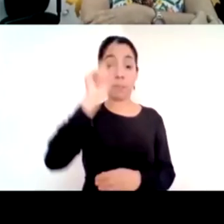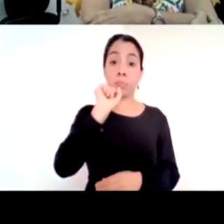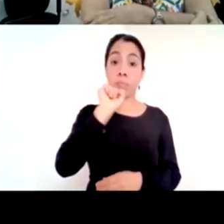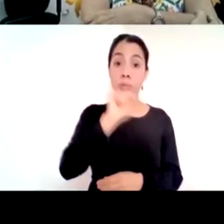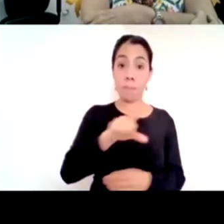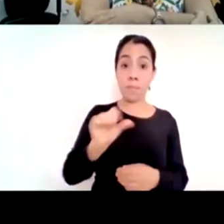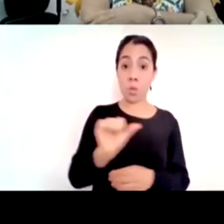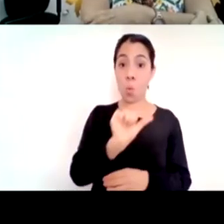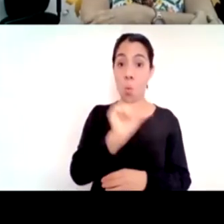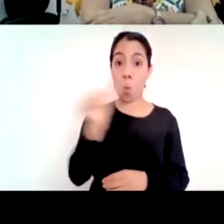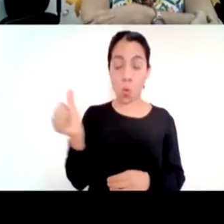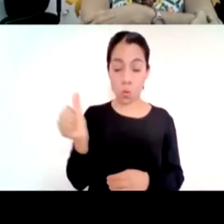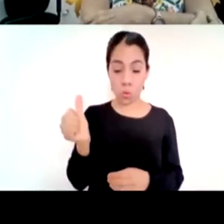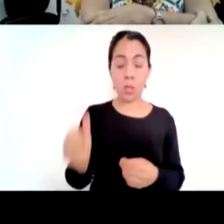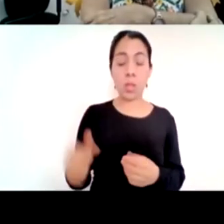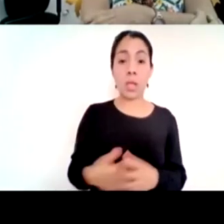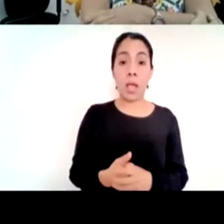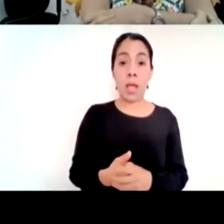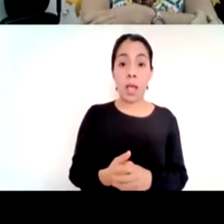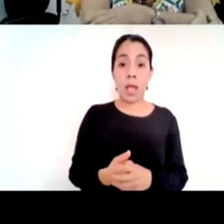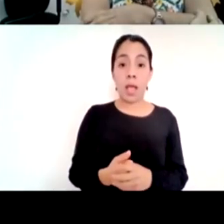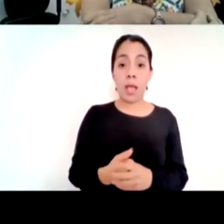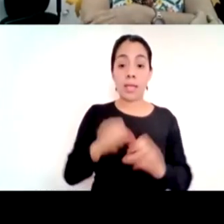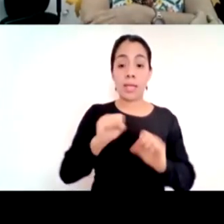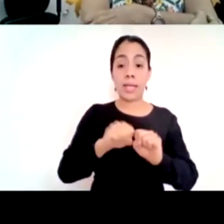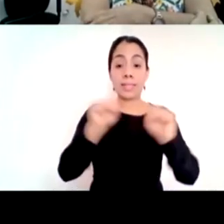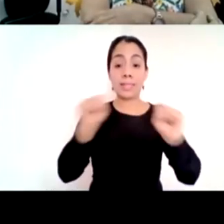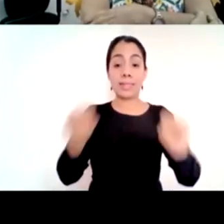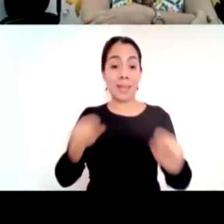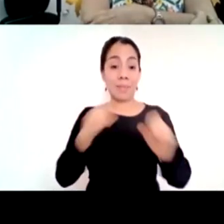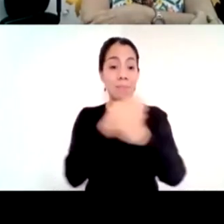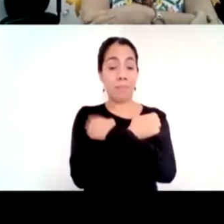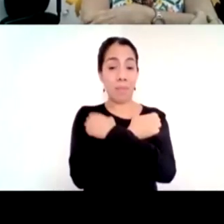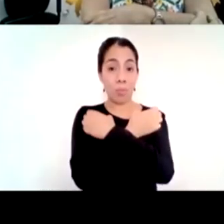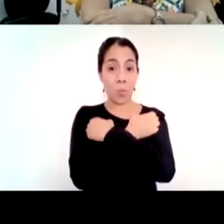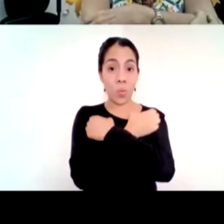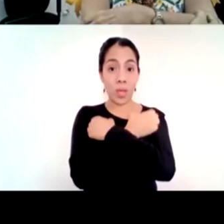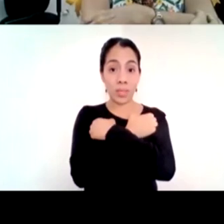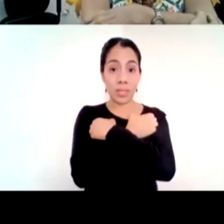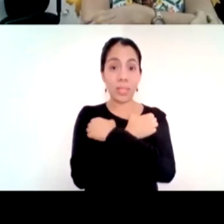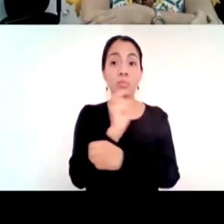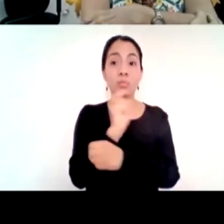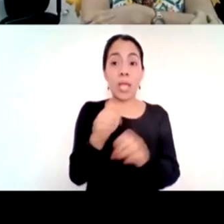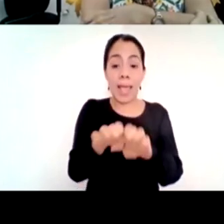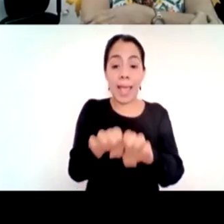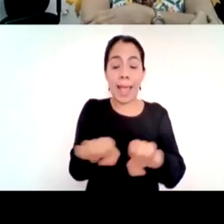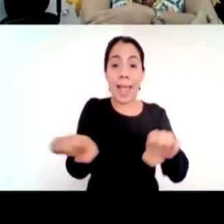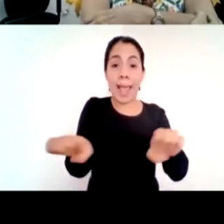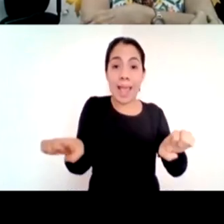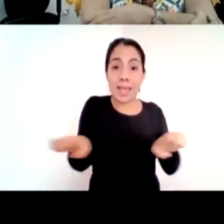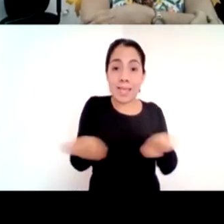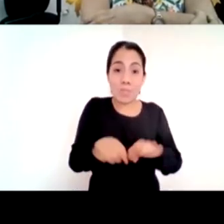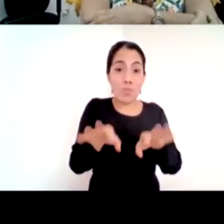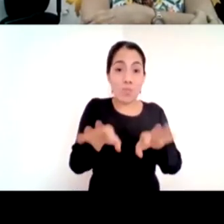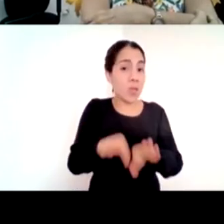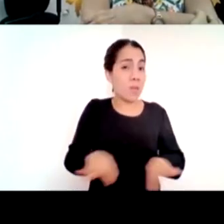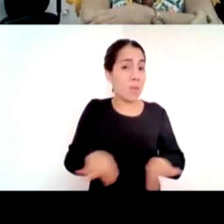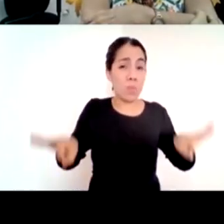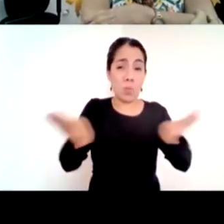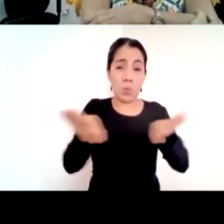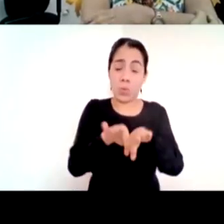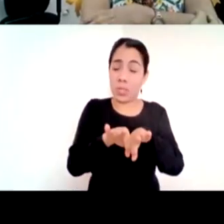el gran equipo de México México tiene un gran equipo en su sistema educativo nacional